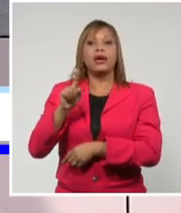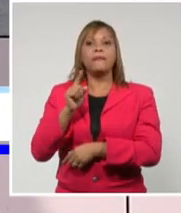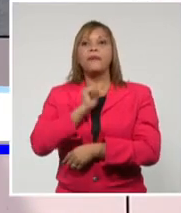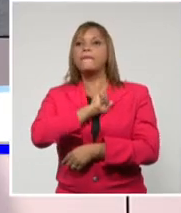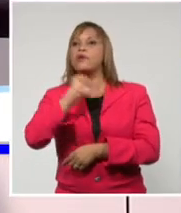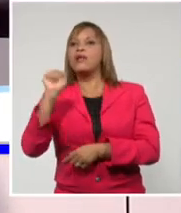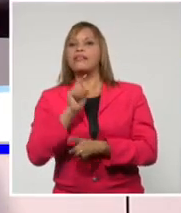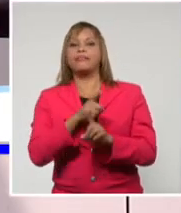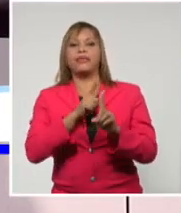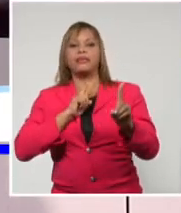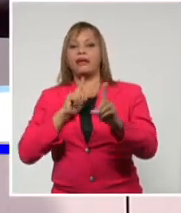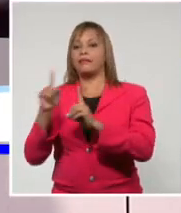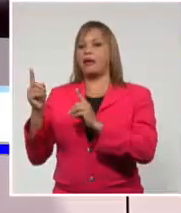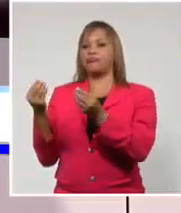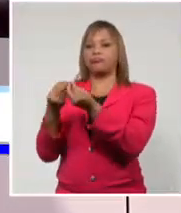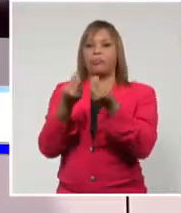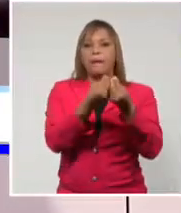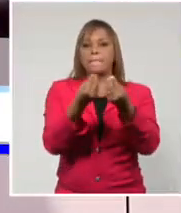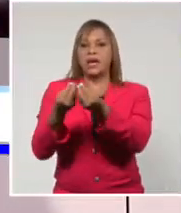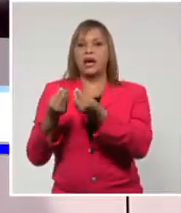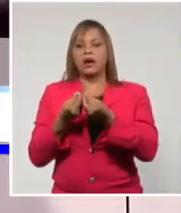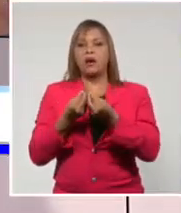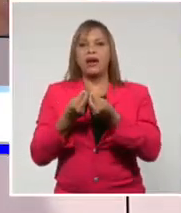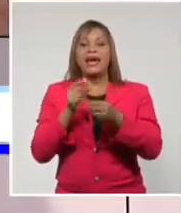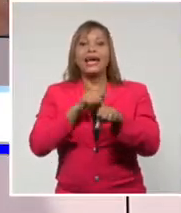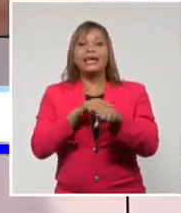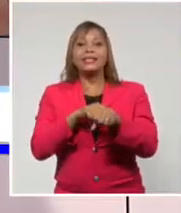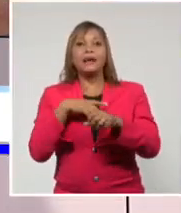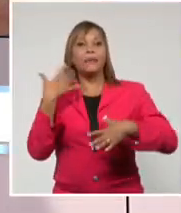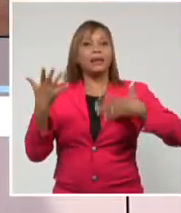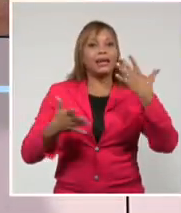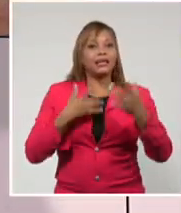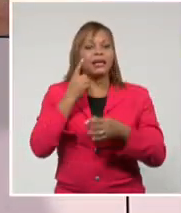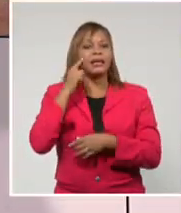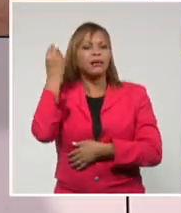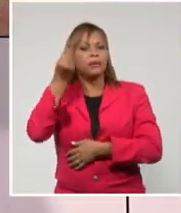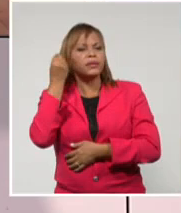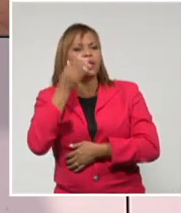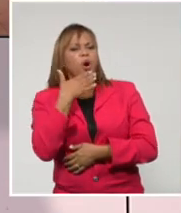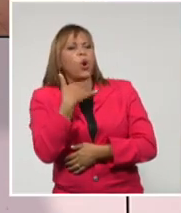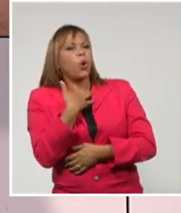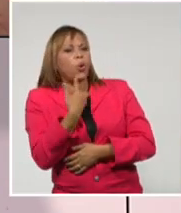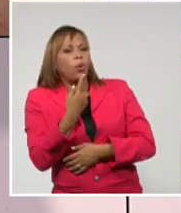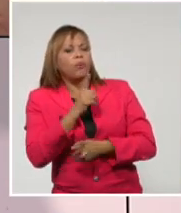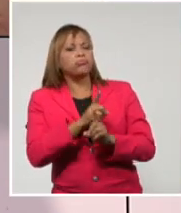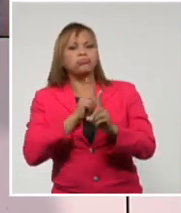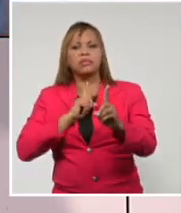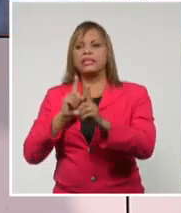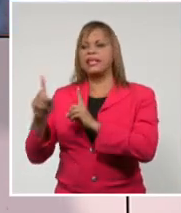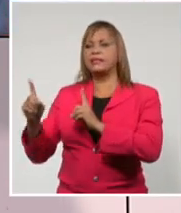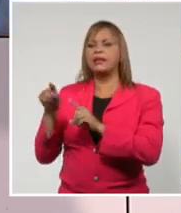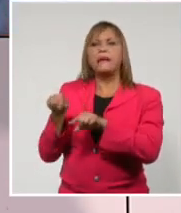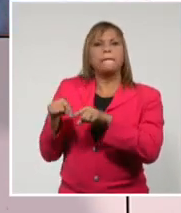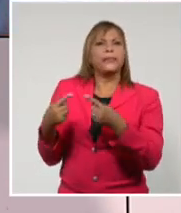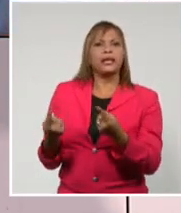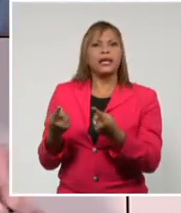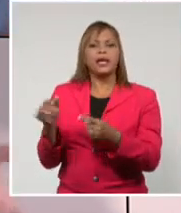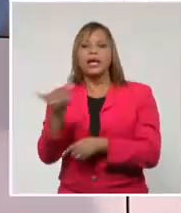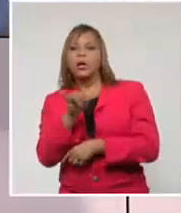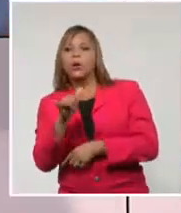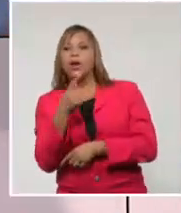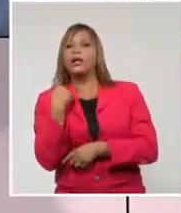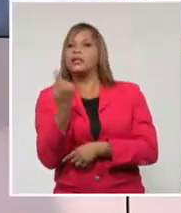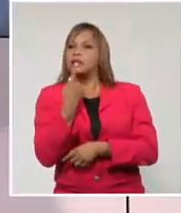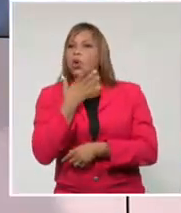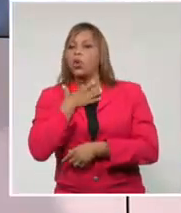la distancia entre estudiantes y en el tiempo de receso, habrá que pensar cómo debe garantizarse con la distancia adecuada para que sea igual un